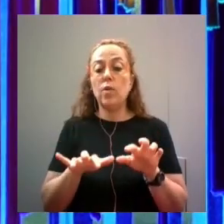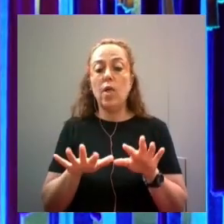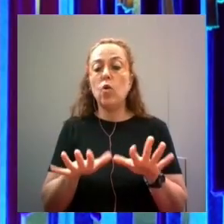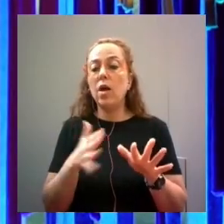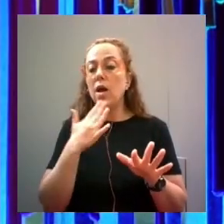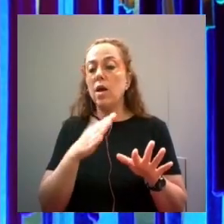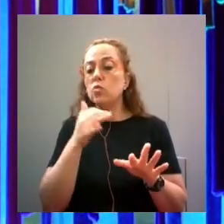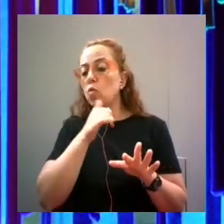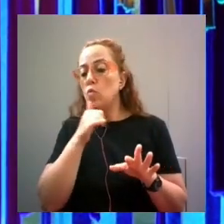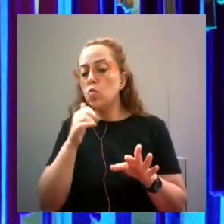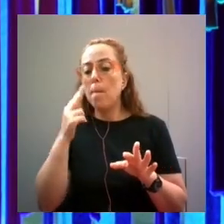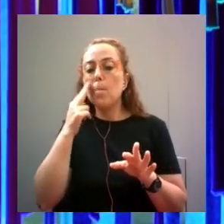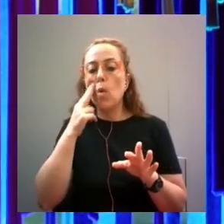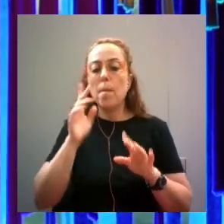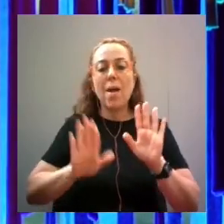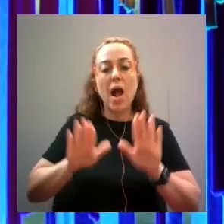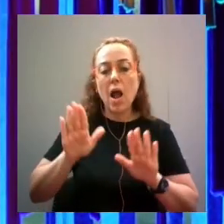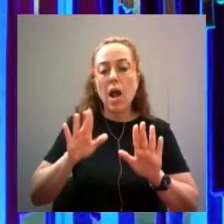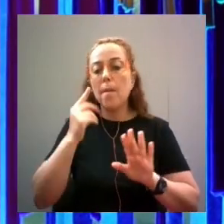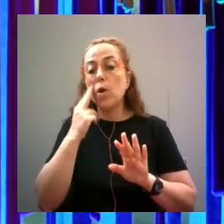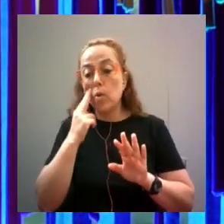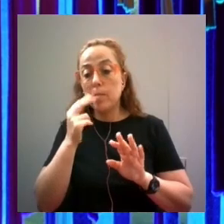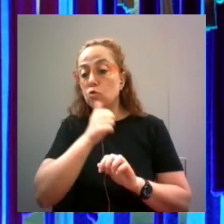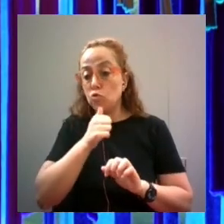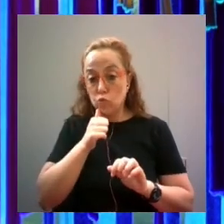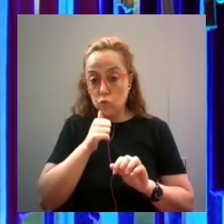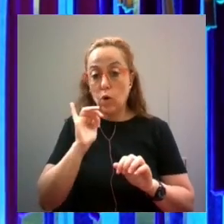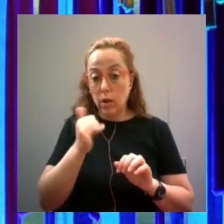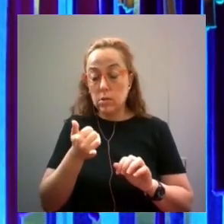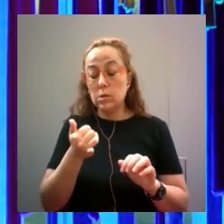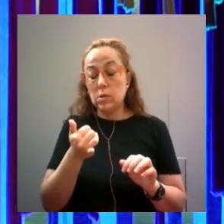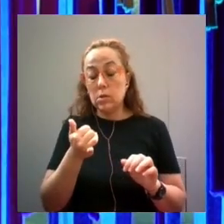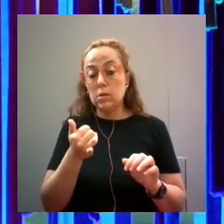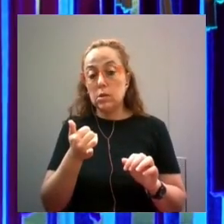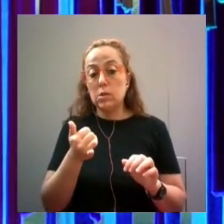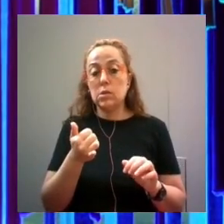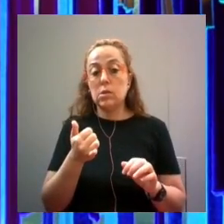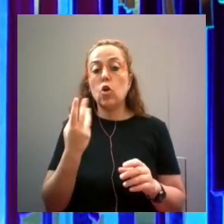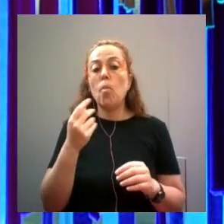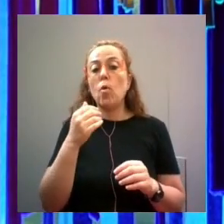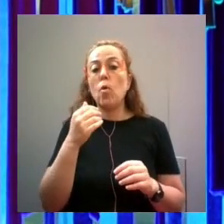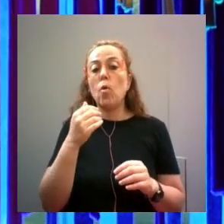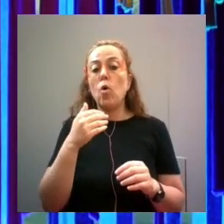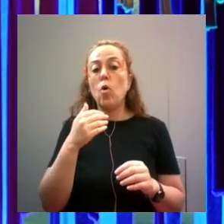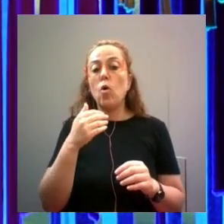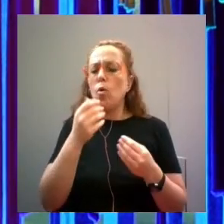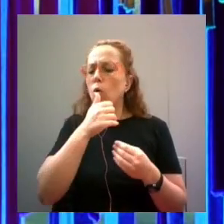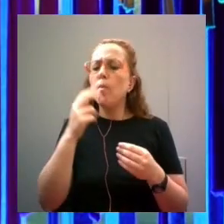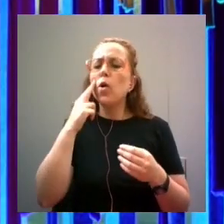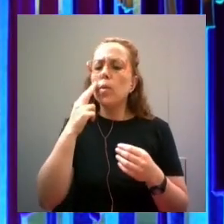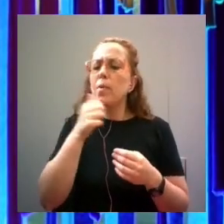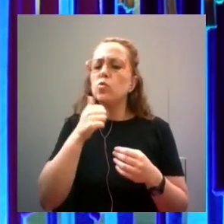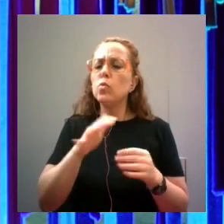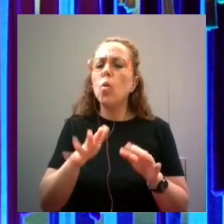determinados problemas pero que otros no y entender cómo podemos resolver esos problemas muchas veces y fundamentalmente